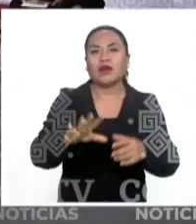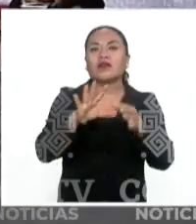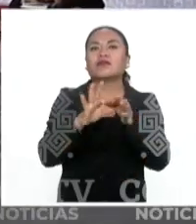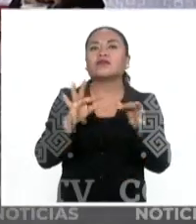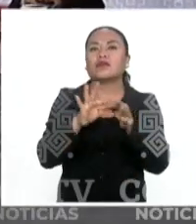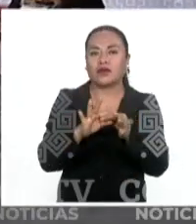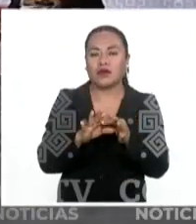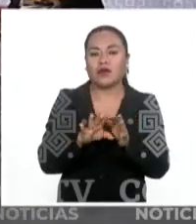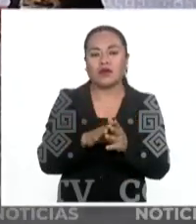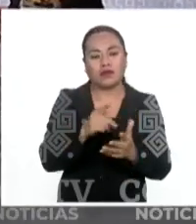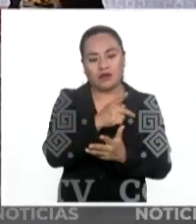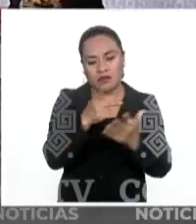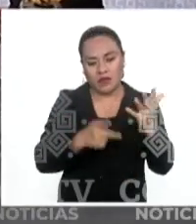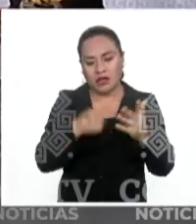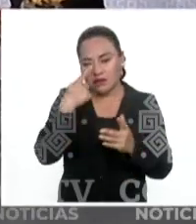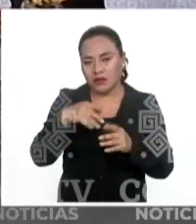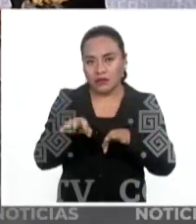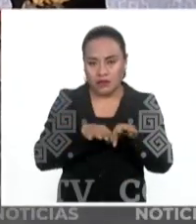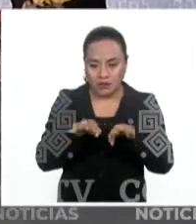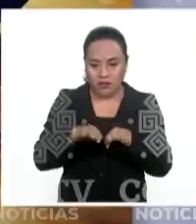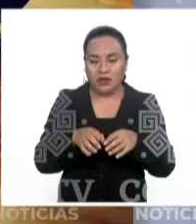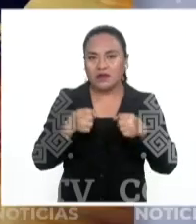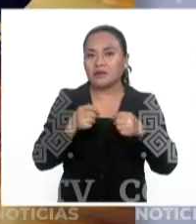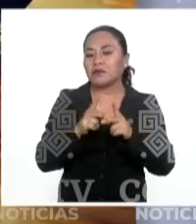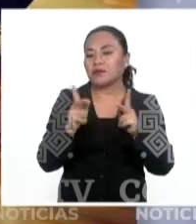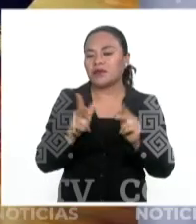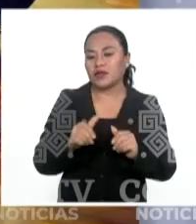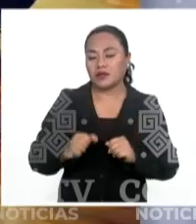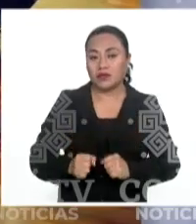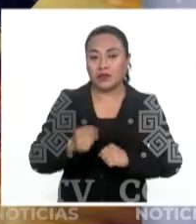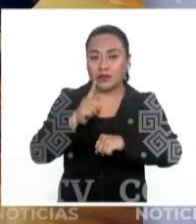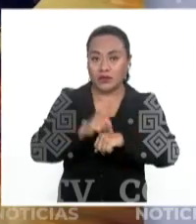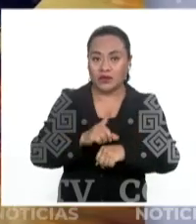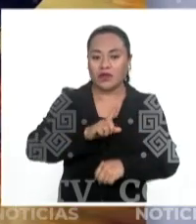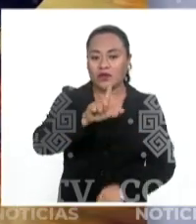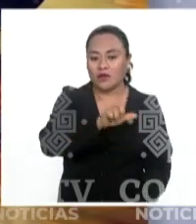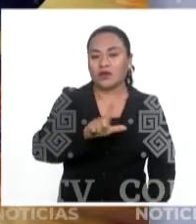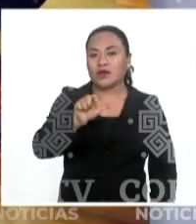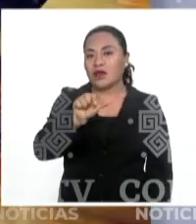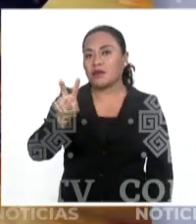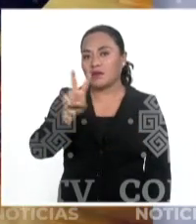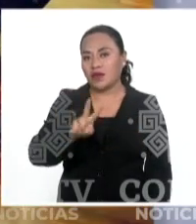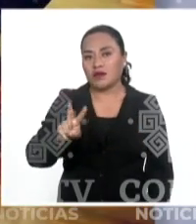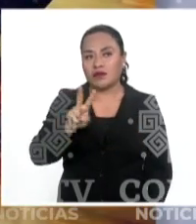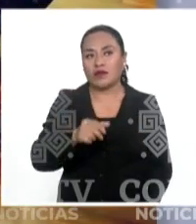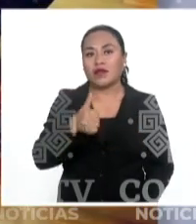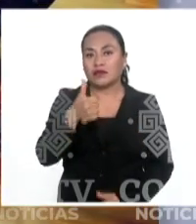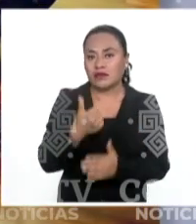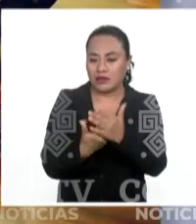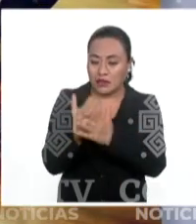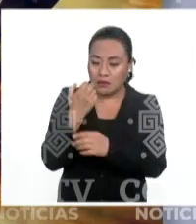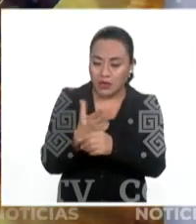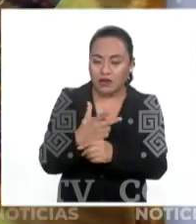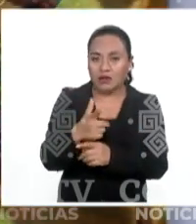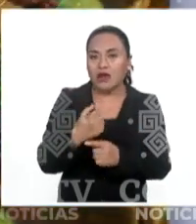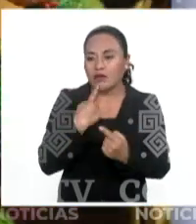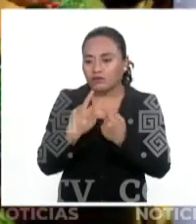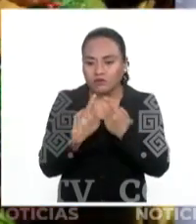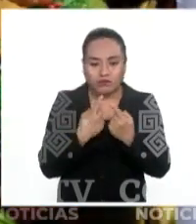parte de la Estrategia Nacional de Paz y Seguridad, de lunes a viernes a las seis de la mañana realizan una mesa de trabajo